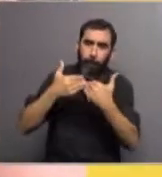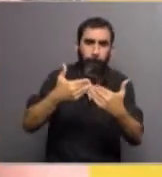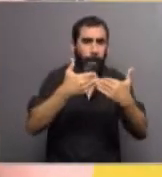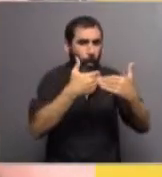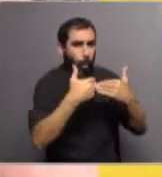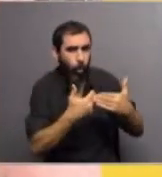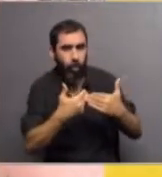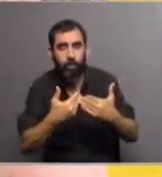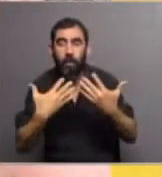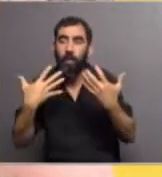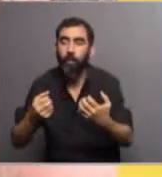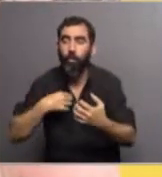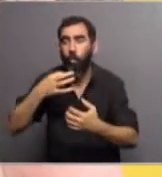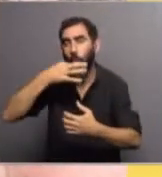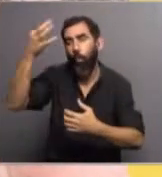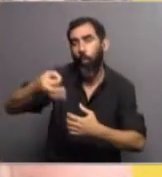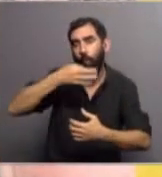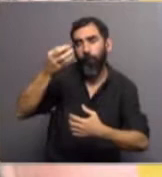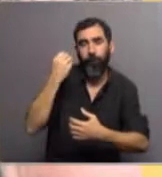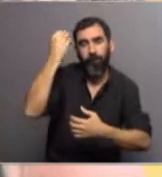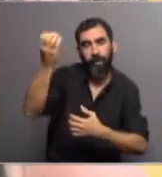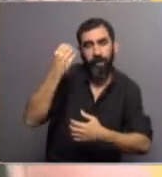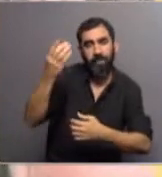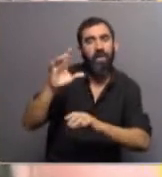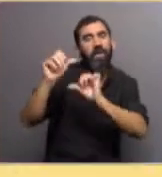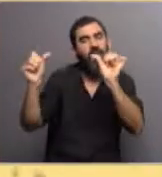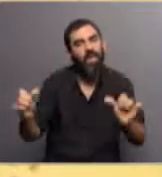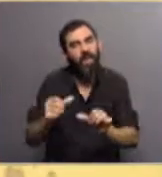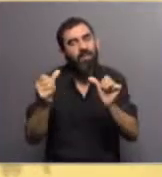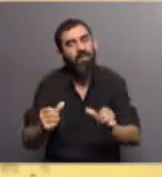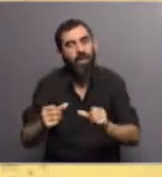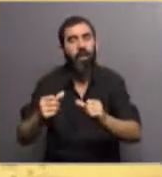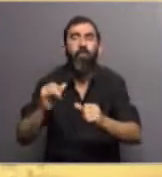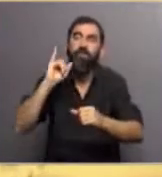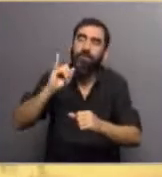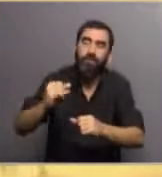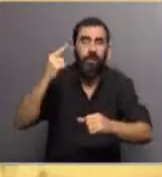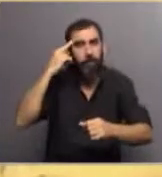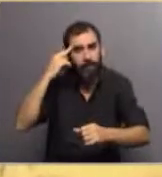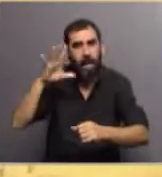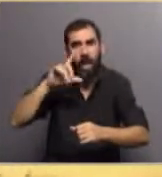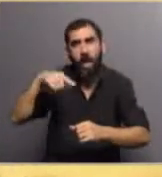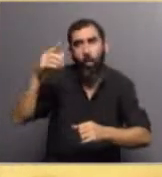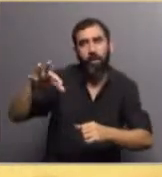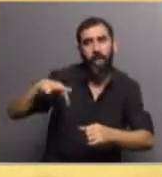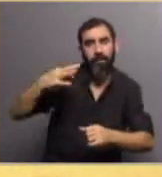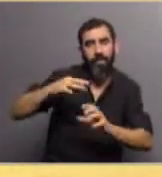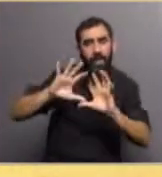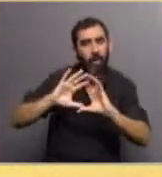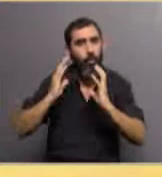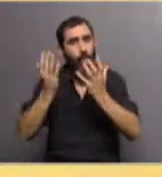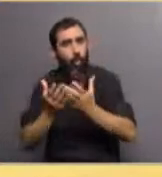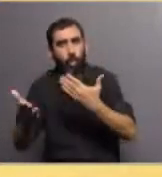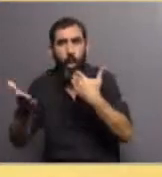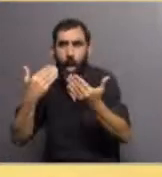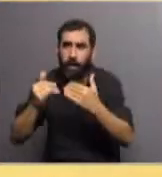que yo diera conferencias acerca de lo que hacemos y lo que no hacemos y si vemos extraterrestres y hablamos con ellos o no y